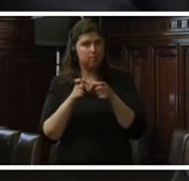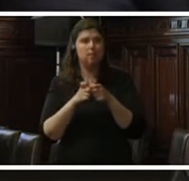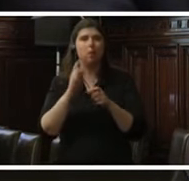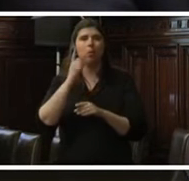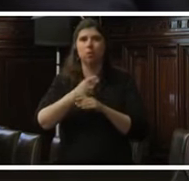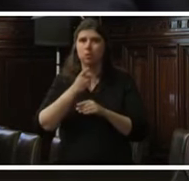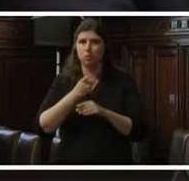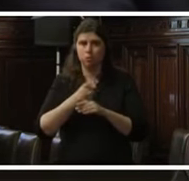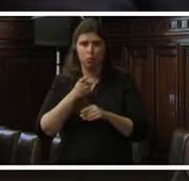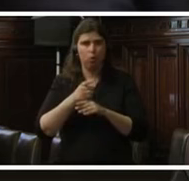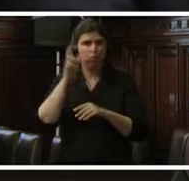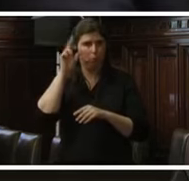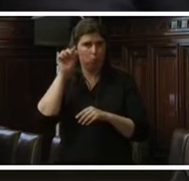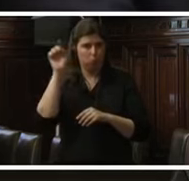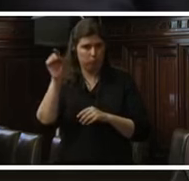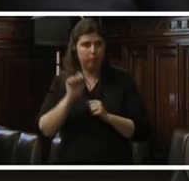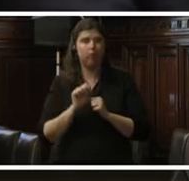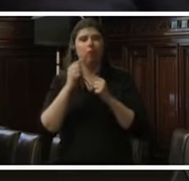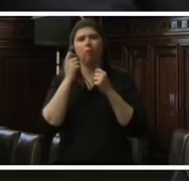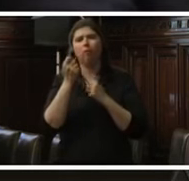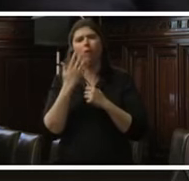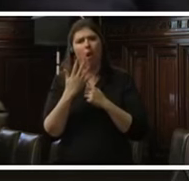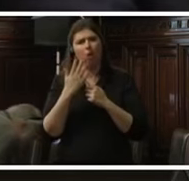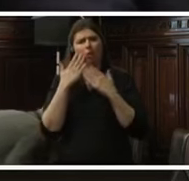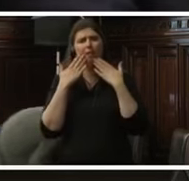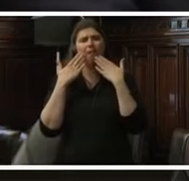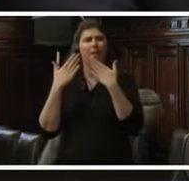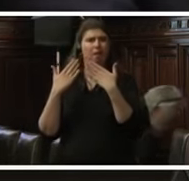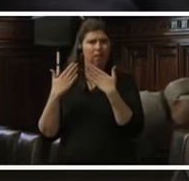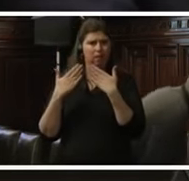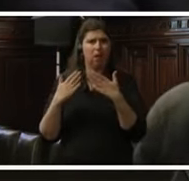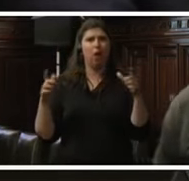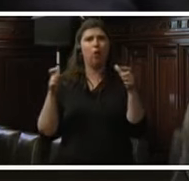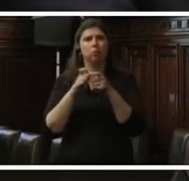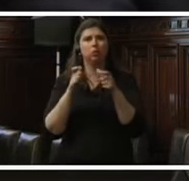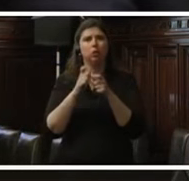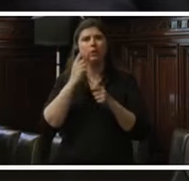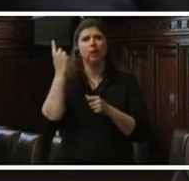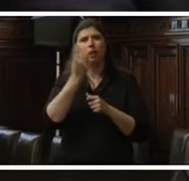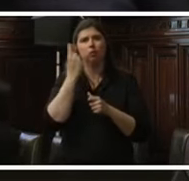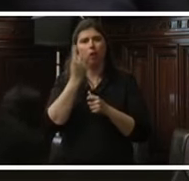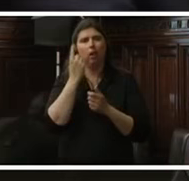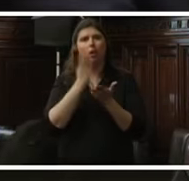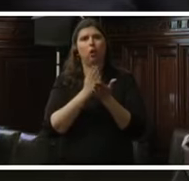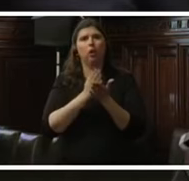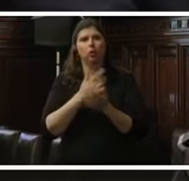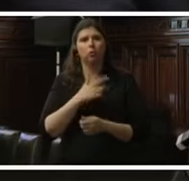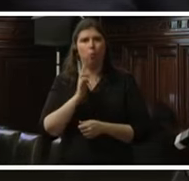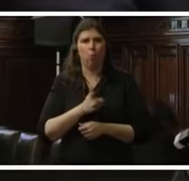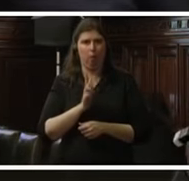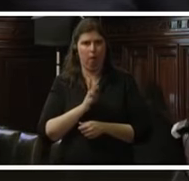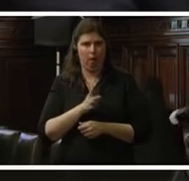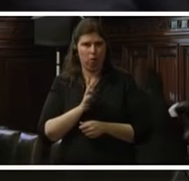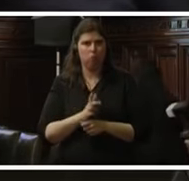Constitucional, valoran and And thank you to the Honorable Commission International of Human the convocatoria and the